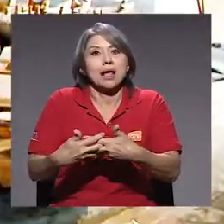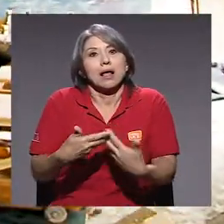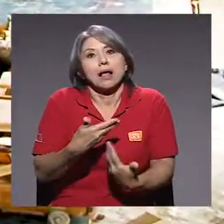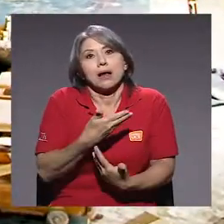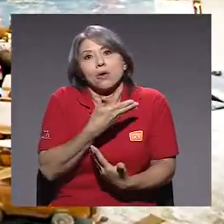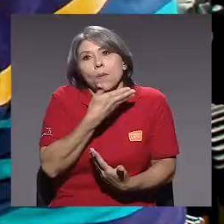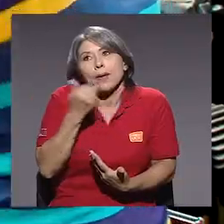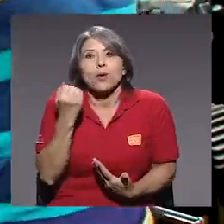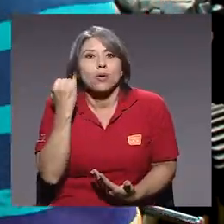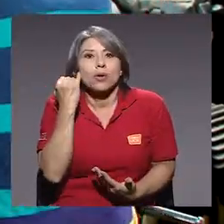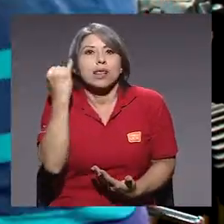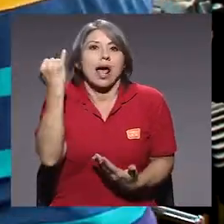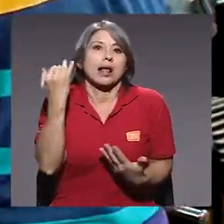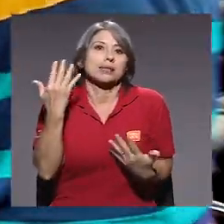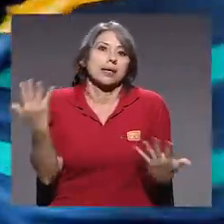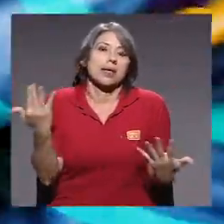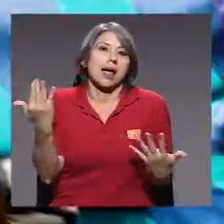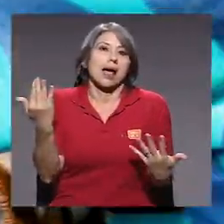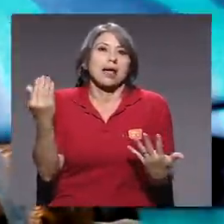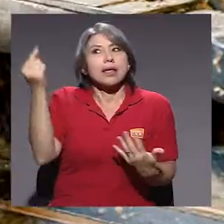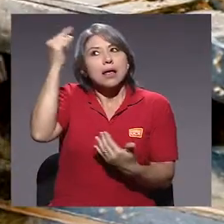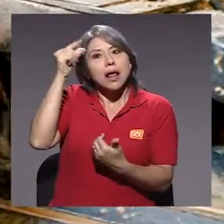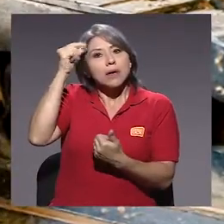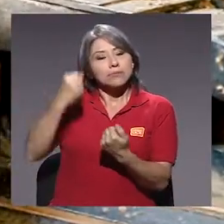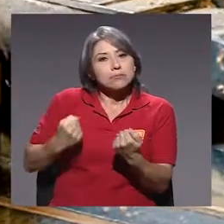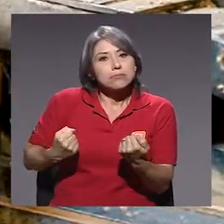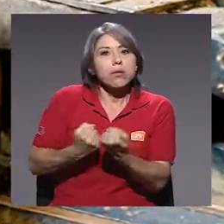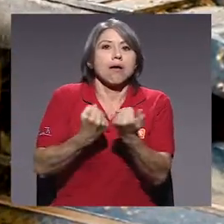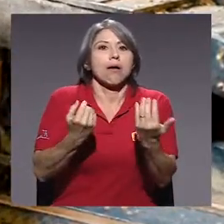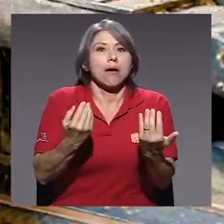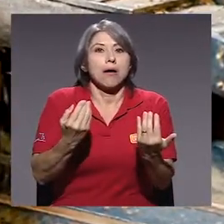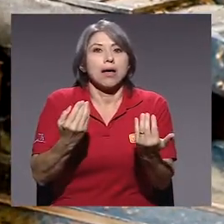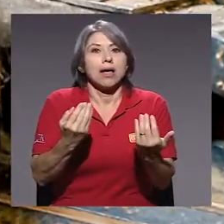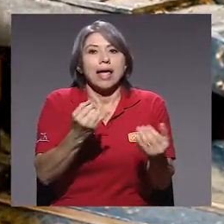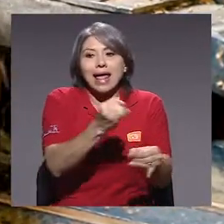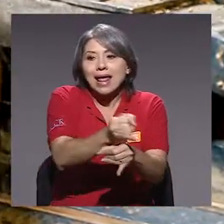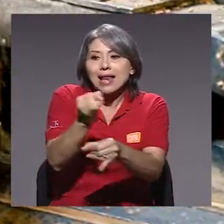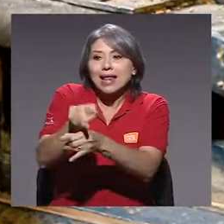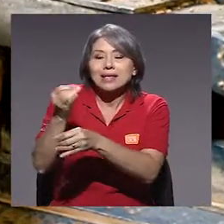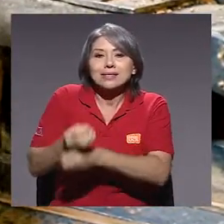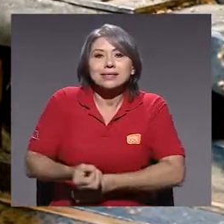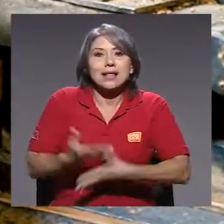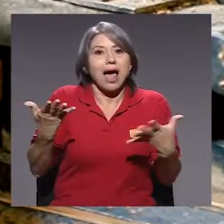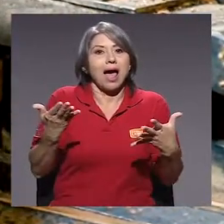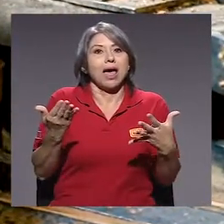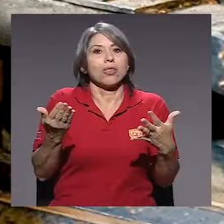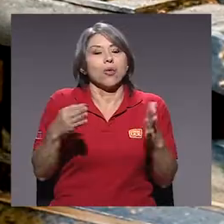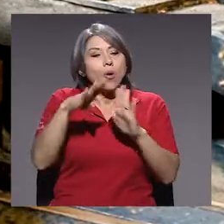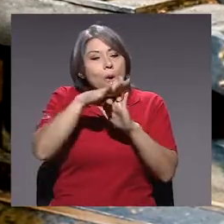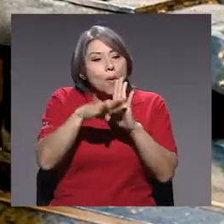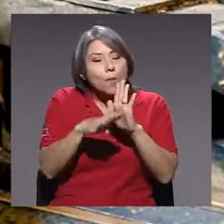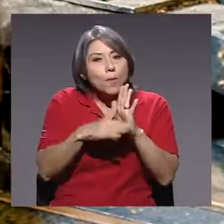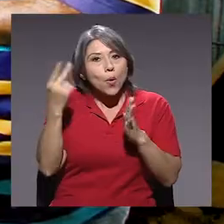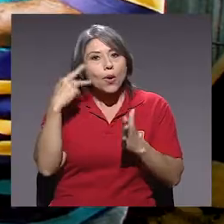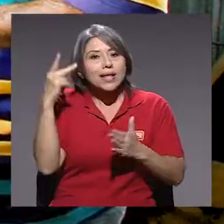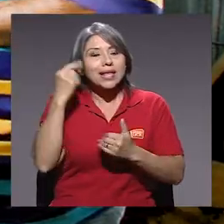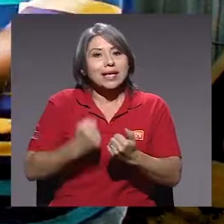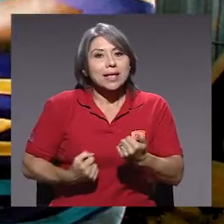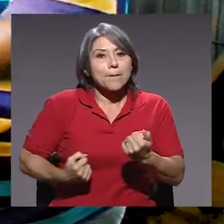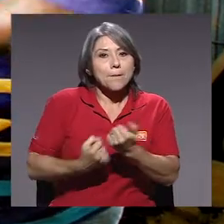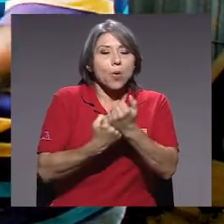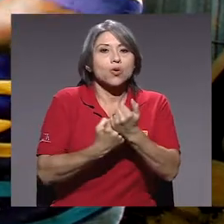el apoyo público, el Estado, los que crean las políticas de apoyo a los emprendedores,